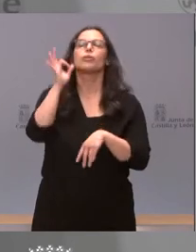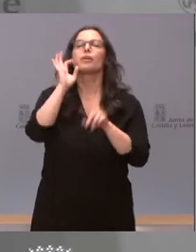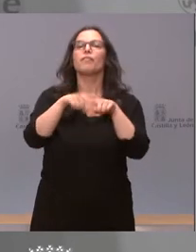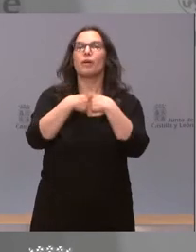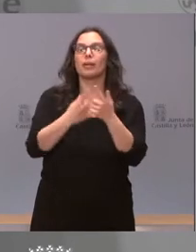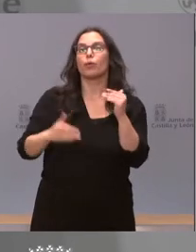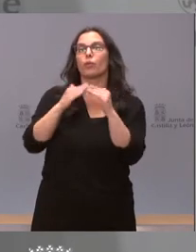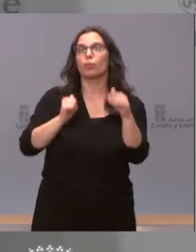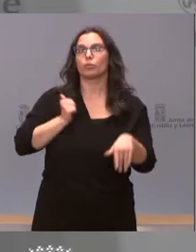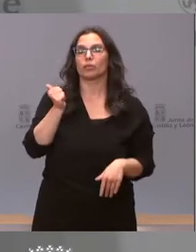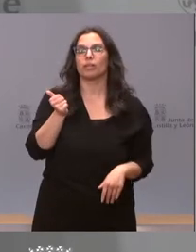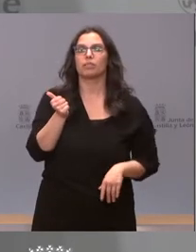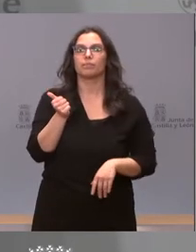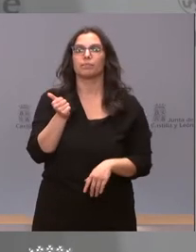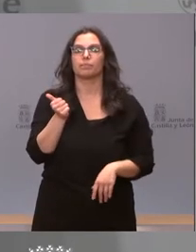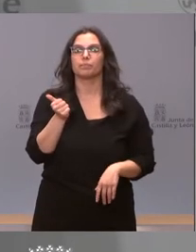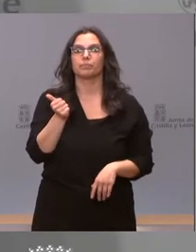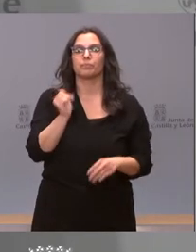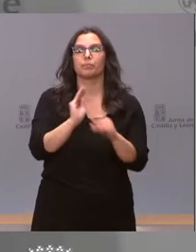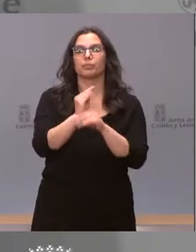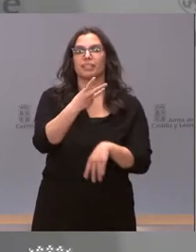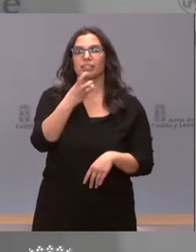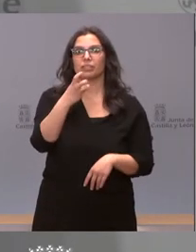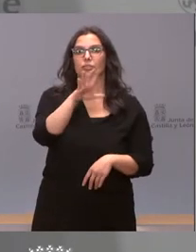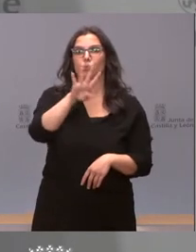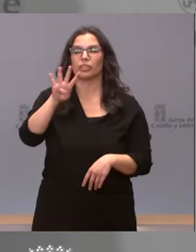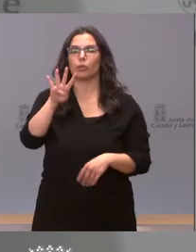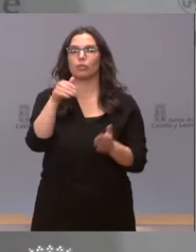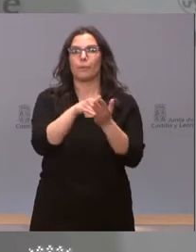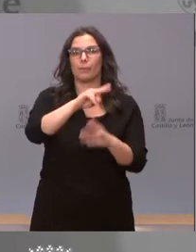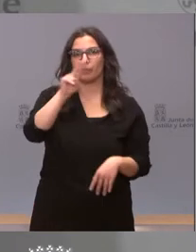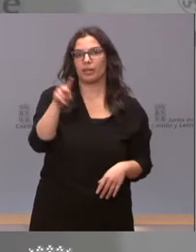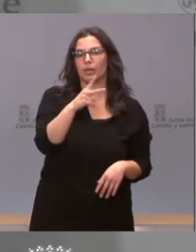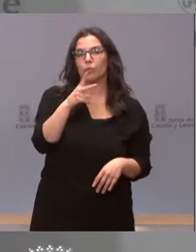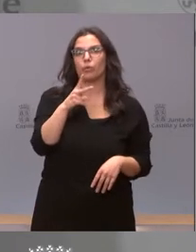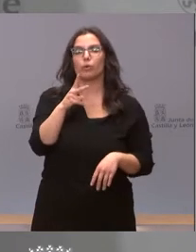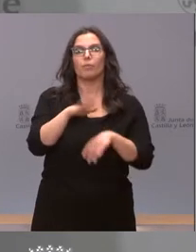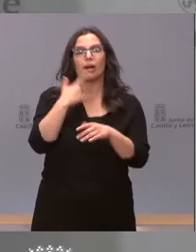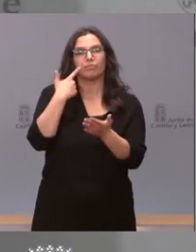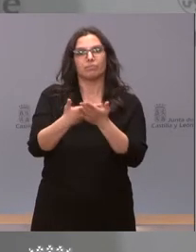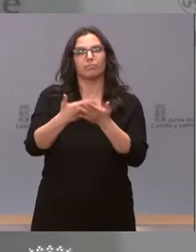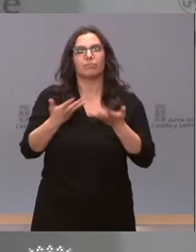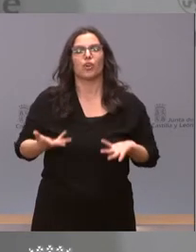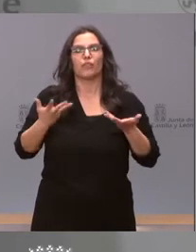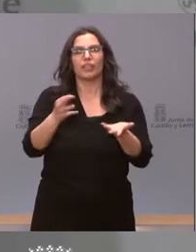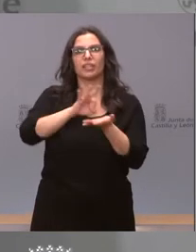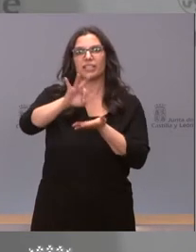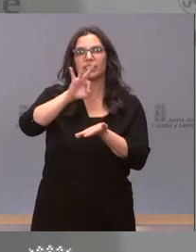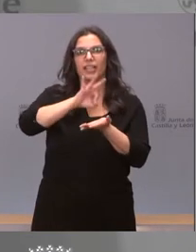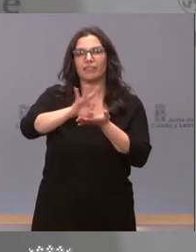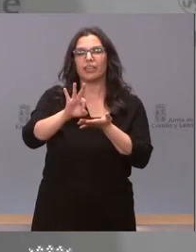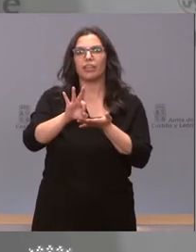Familia y de Igualdad de Oportunidades destina 354.000 euros para garantizar la prestación del servicio de